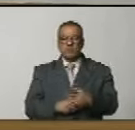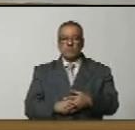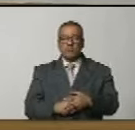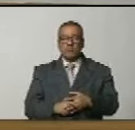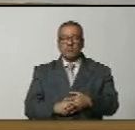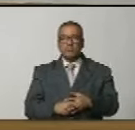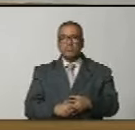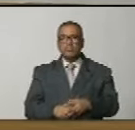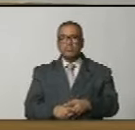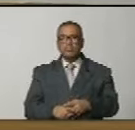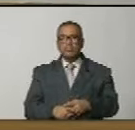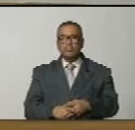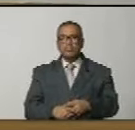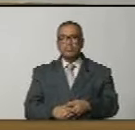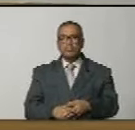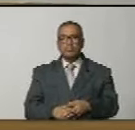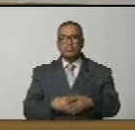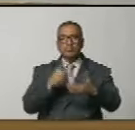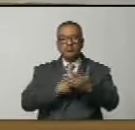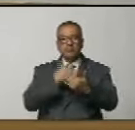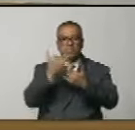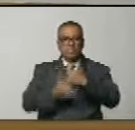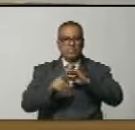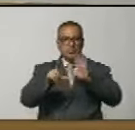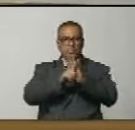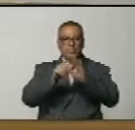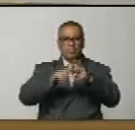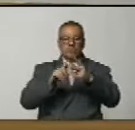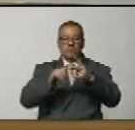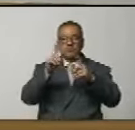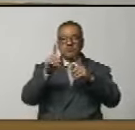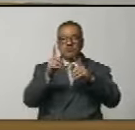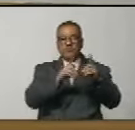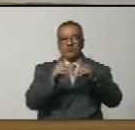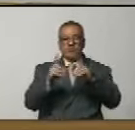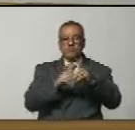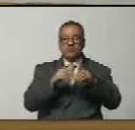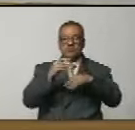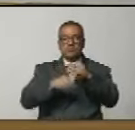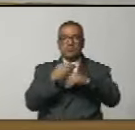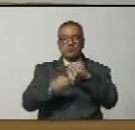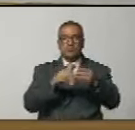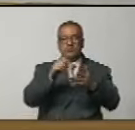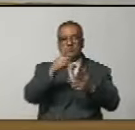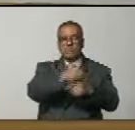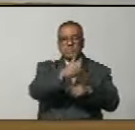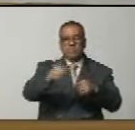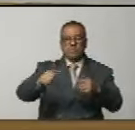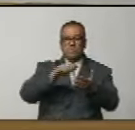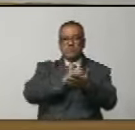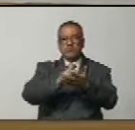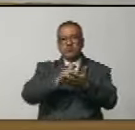a el proyecto de ley en segunda discusión hágalo por favor artículo por artículo así como las